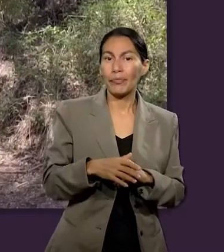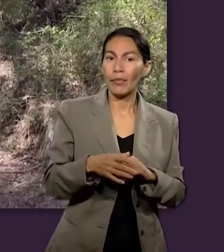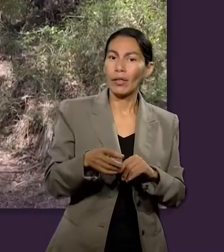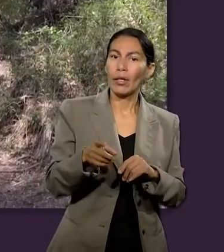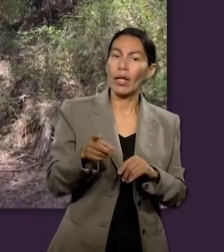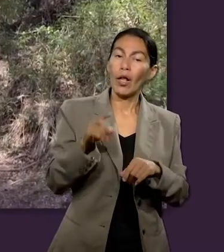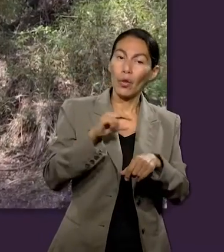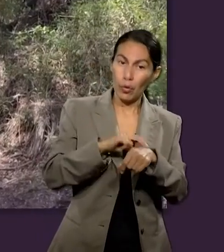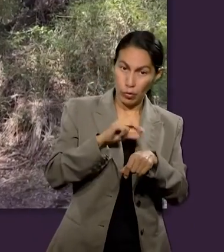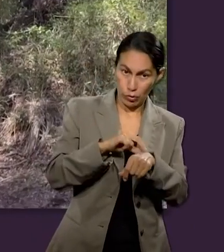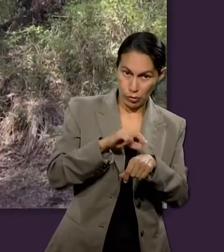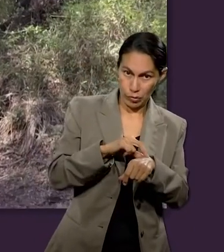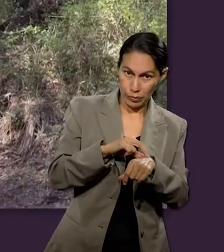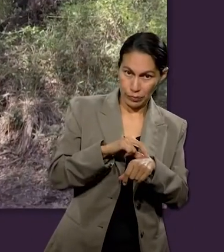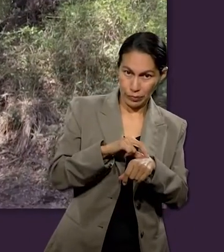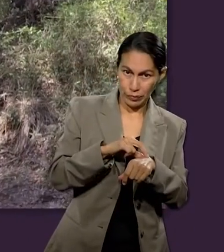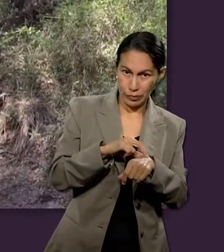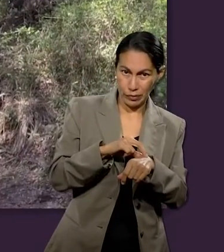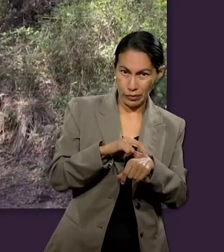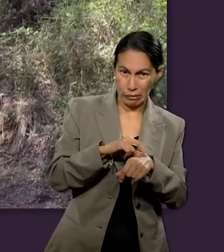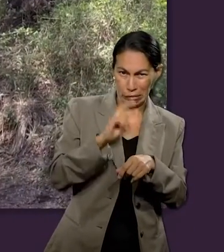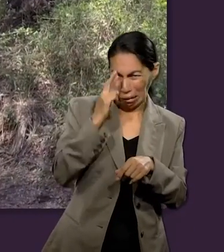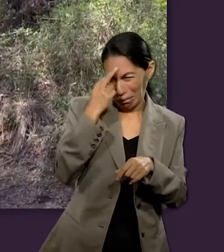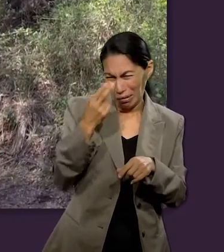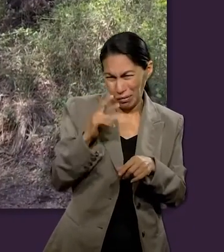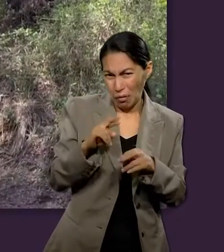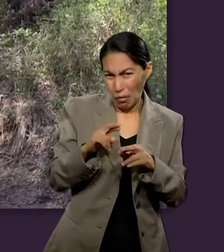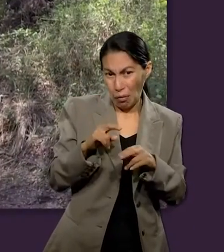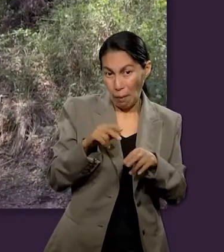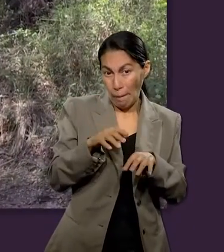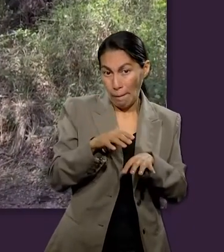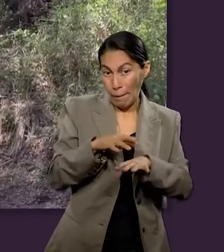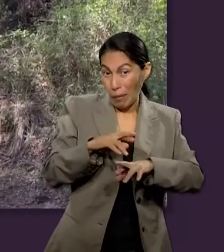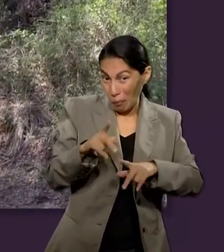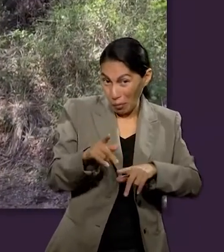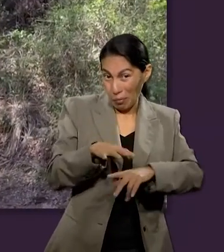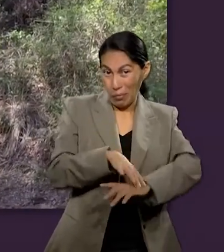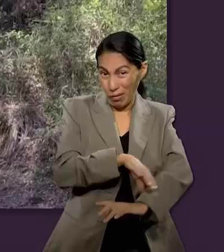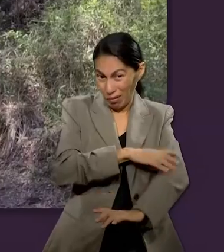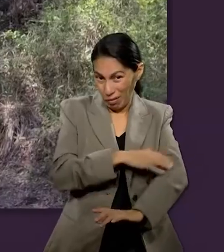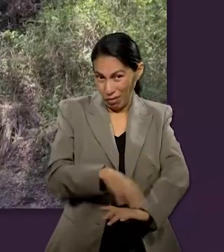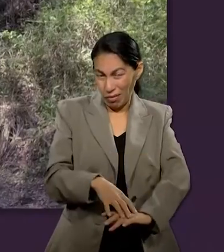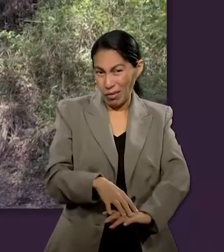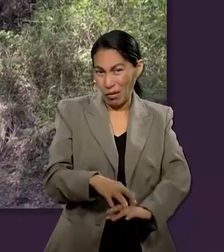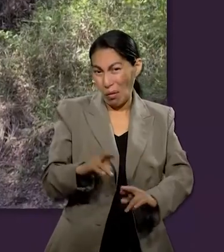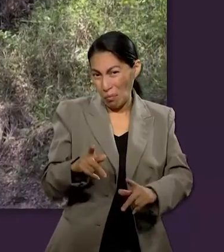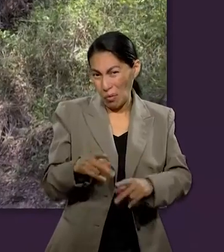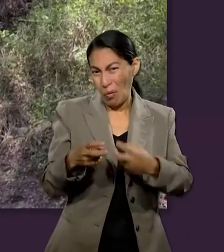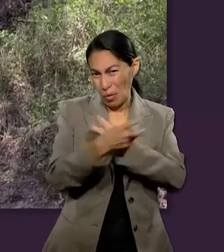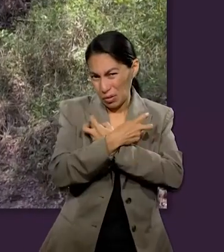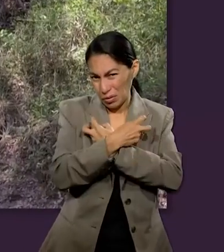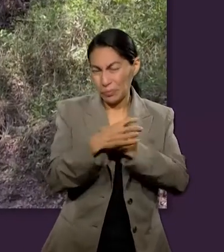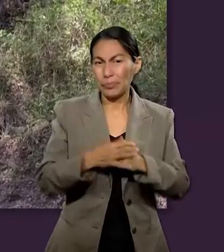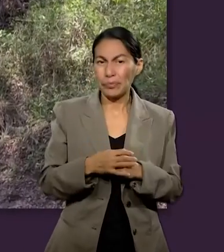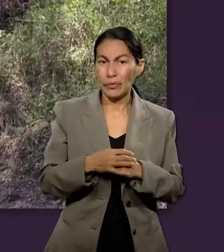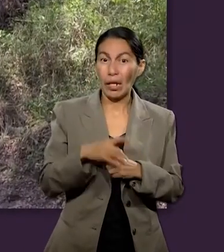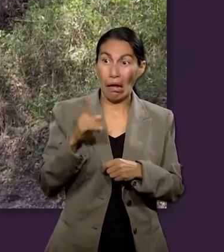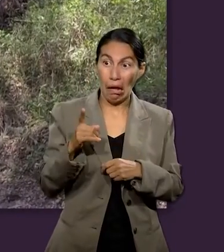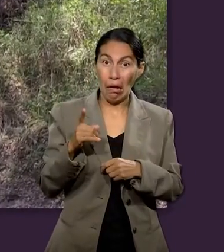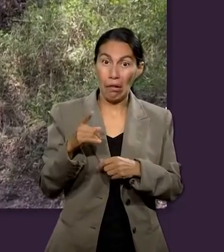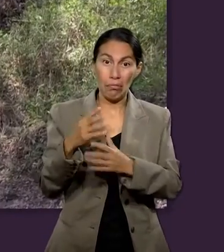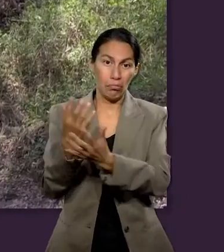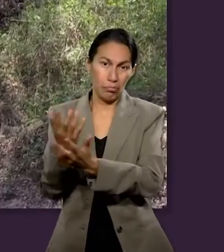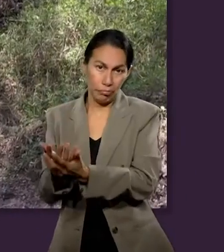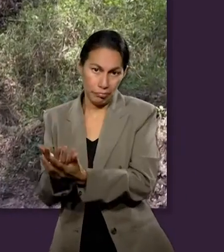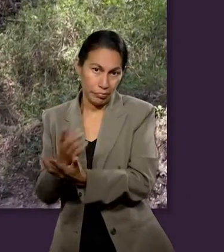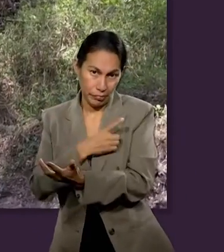tiene el mismo hábito. Solamente que un día nuestro doctor no recuerdo si fue un esguince o si fue una fractura